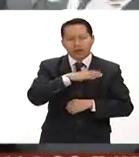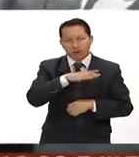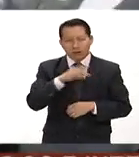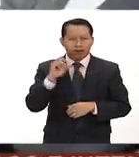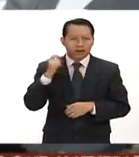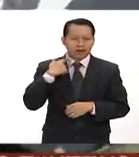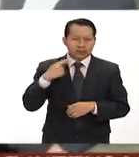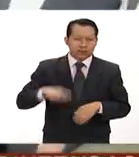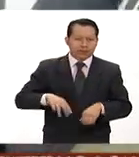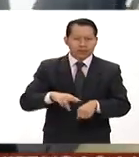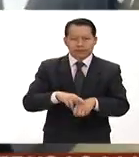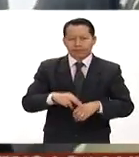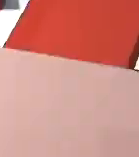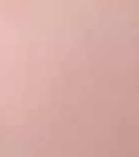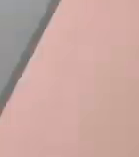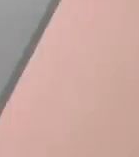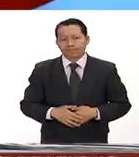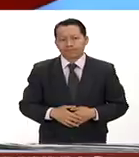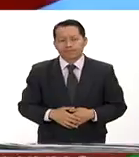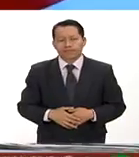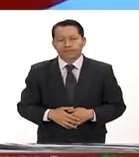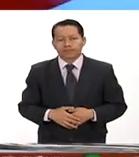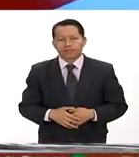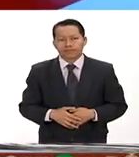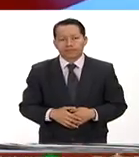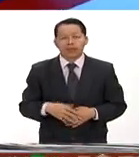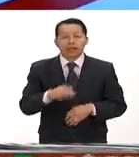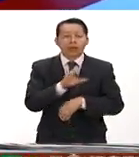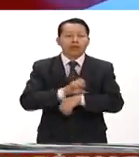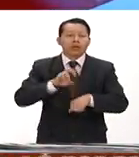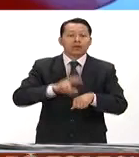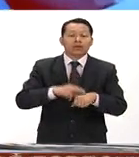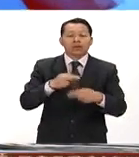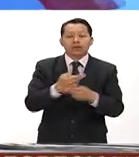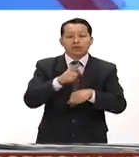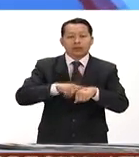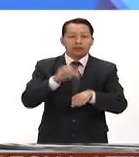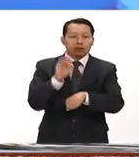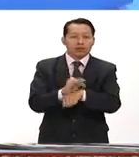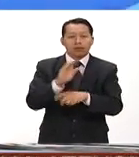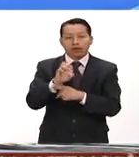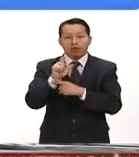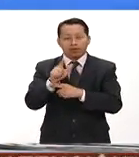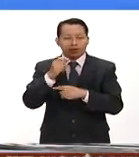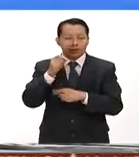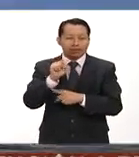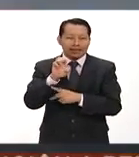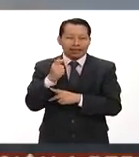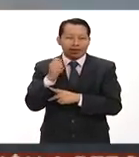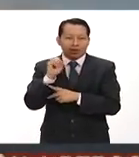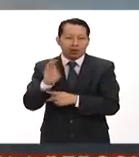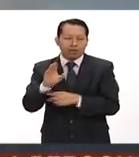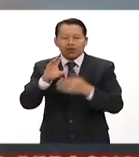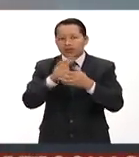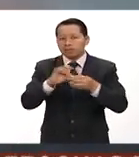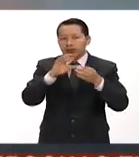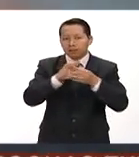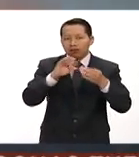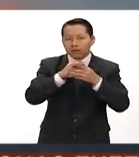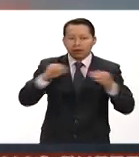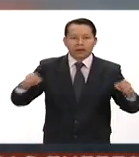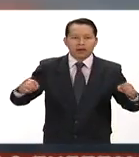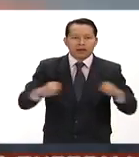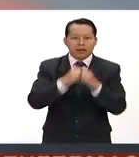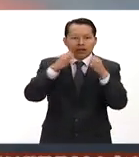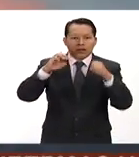mandatario. La Coordinación Nacional de Protección Civil de la Secretaría de Gobernación dio a conocer que continúa la alerta